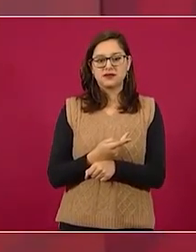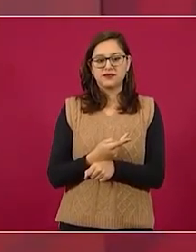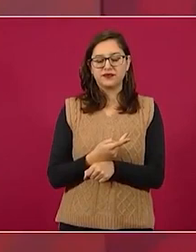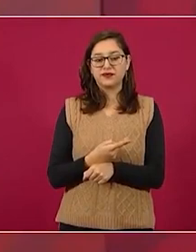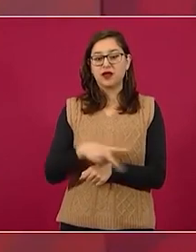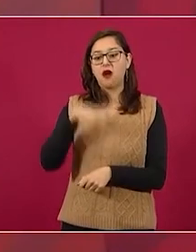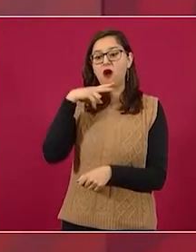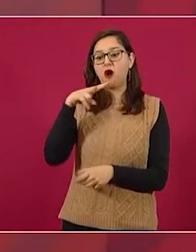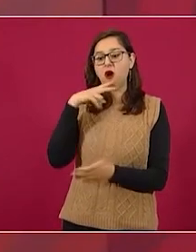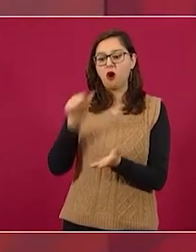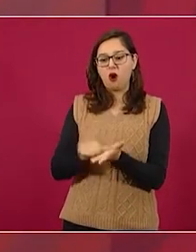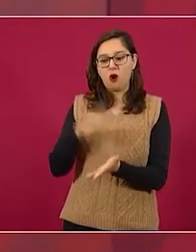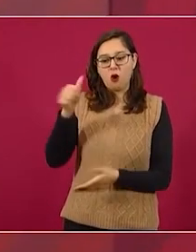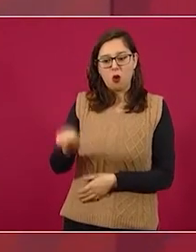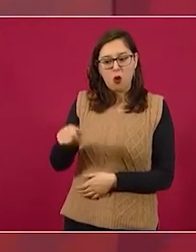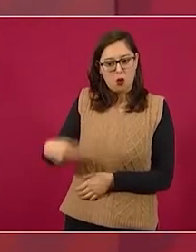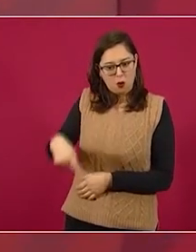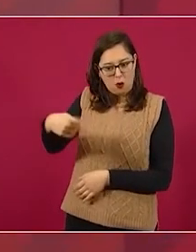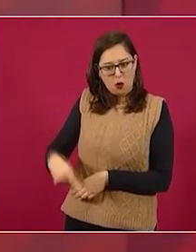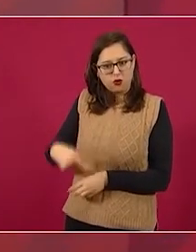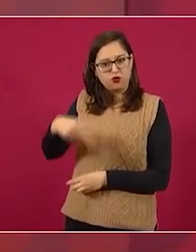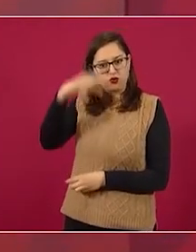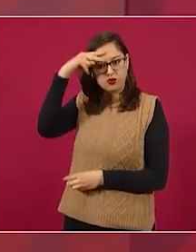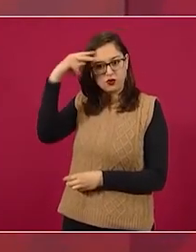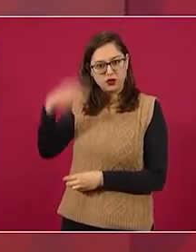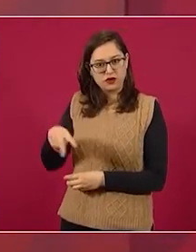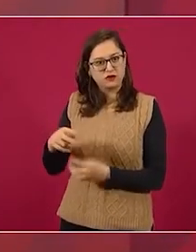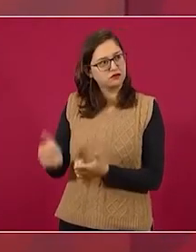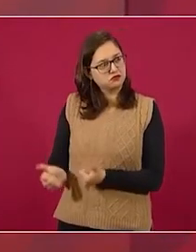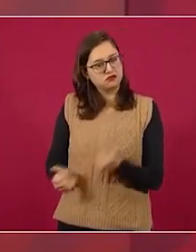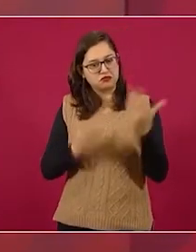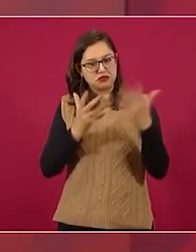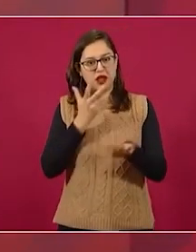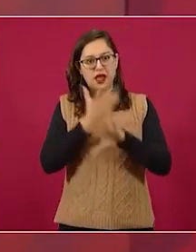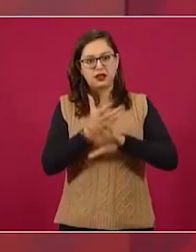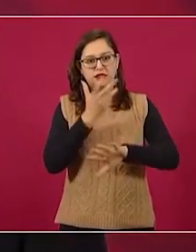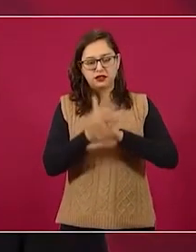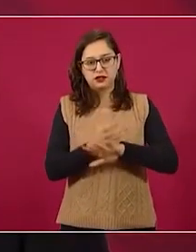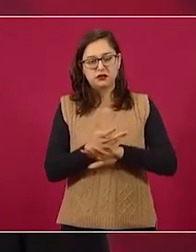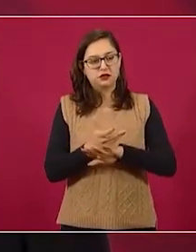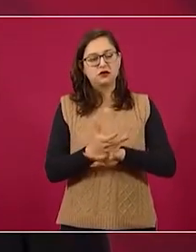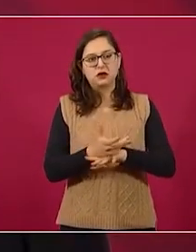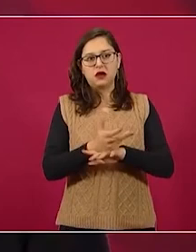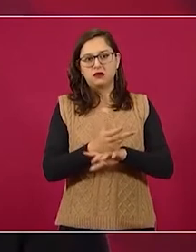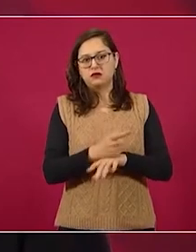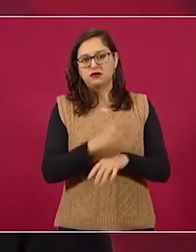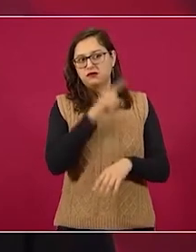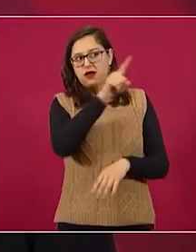mexicano entrara a Estados Unidos o predominara